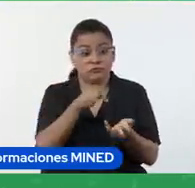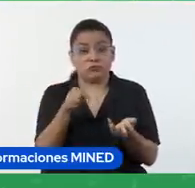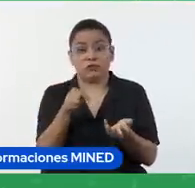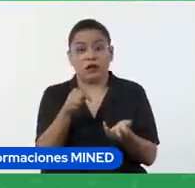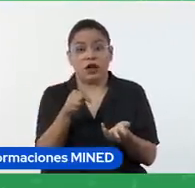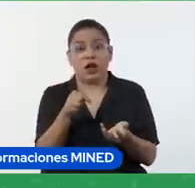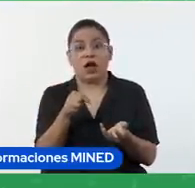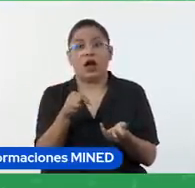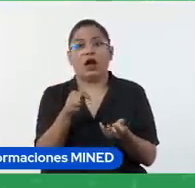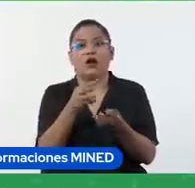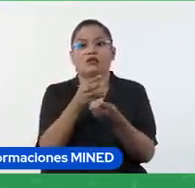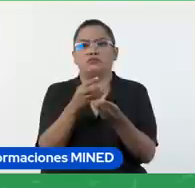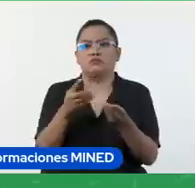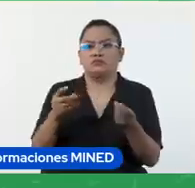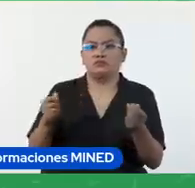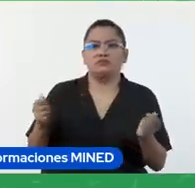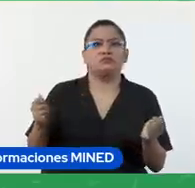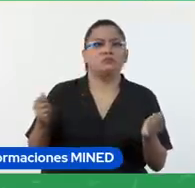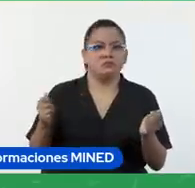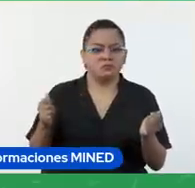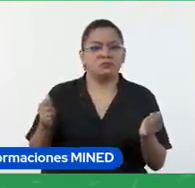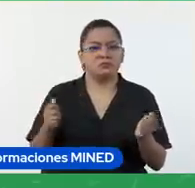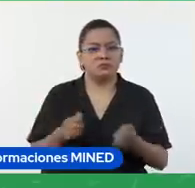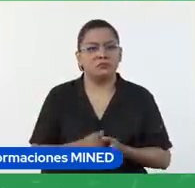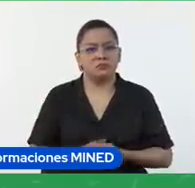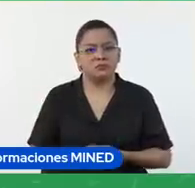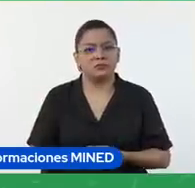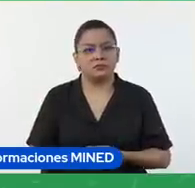llevan a un resultado a una respuesta ¿verdad?